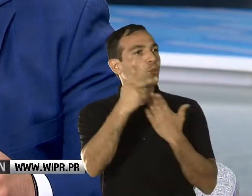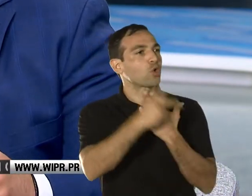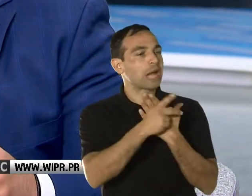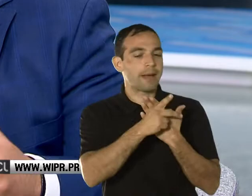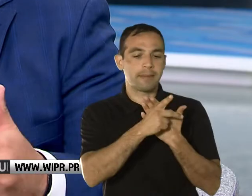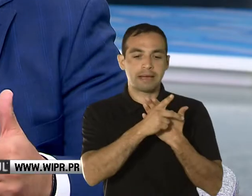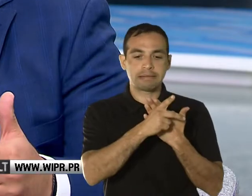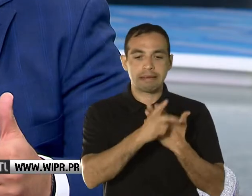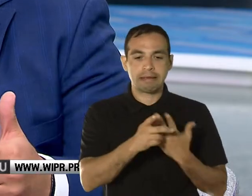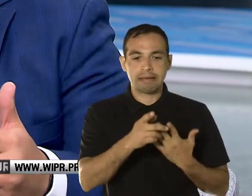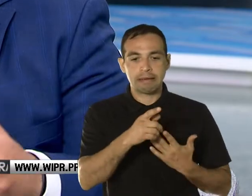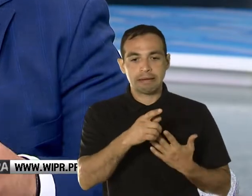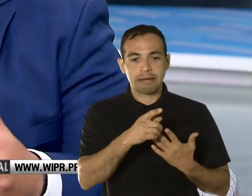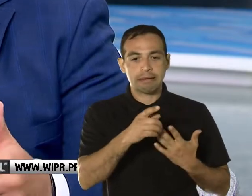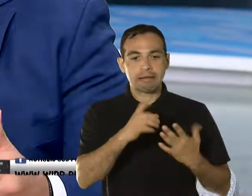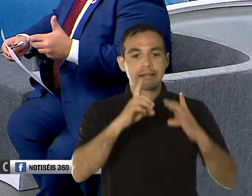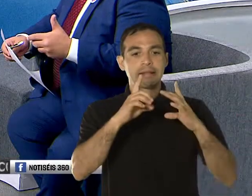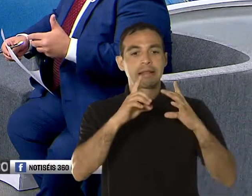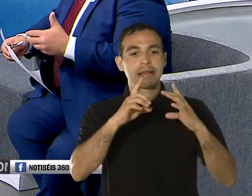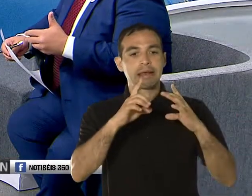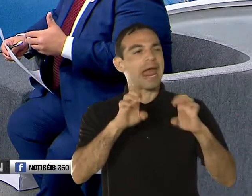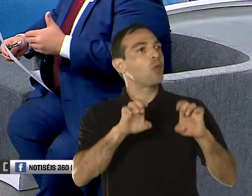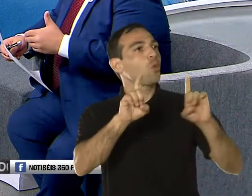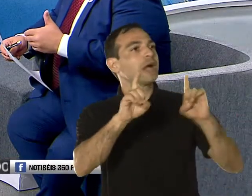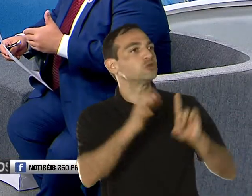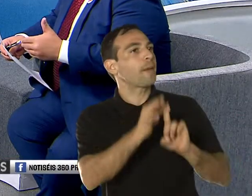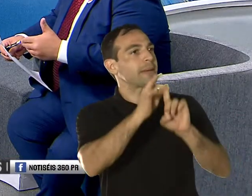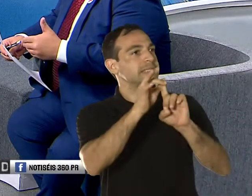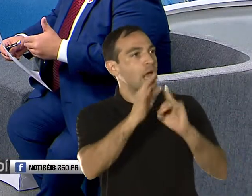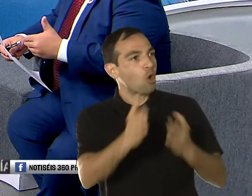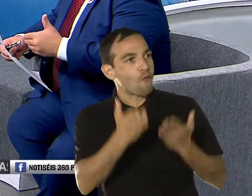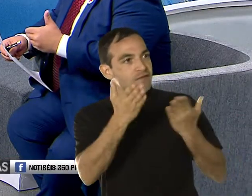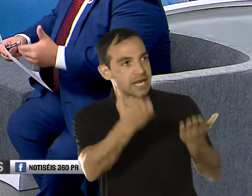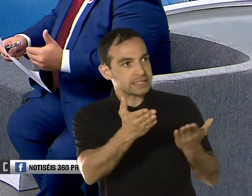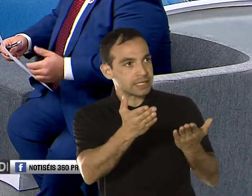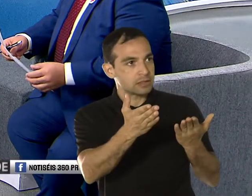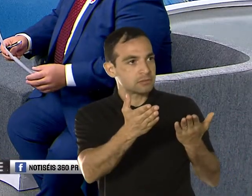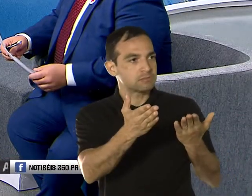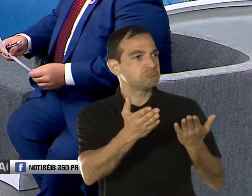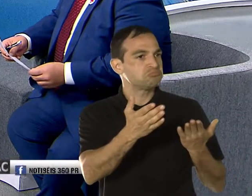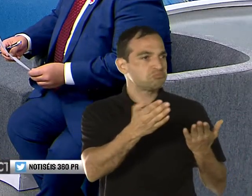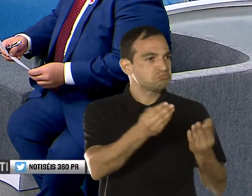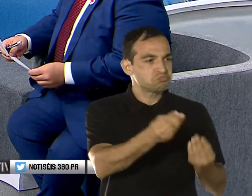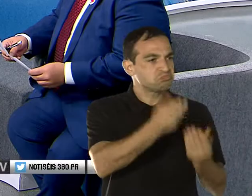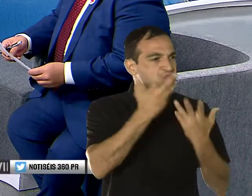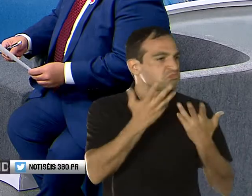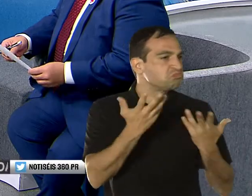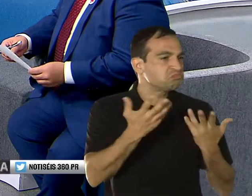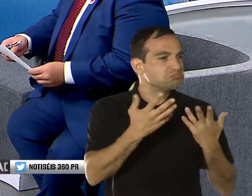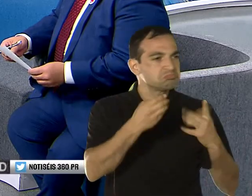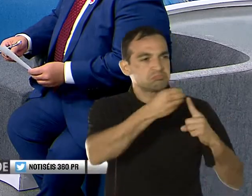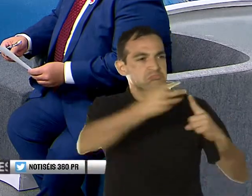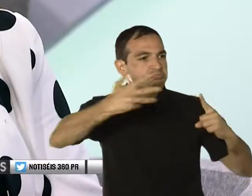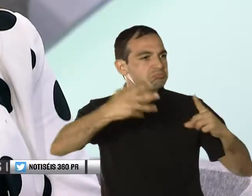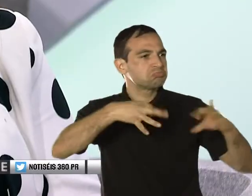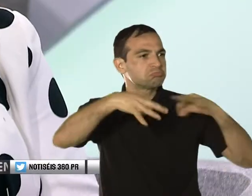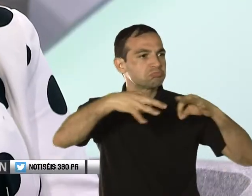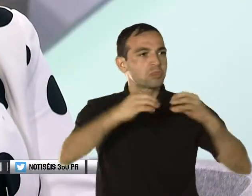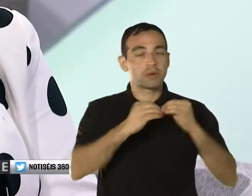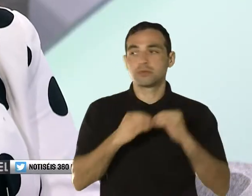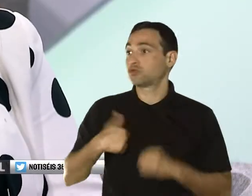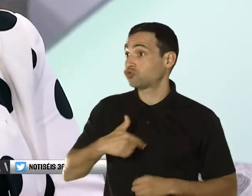educación especial y en la matrícula, ¿qué nos puede mencionar? Pues mira, nosotros estamos trabajando